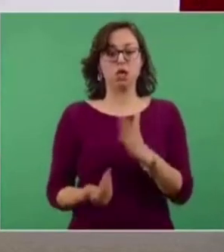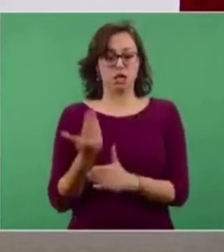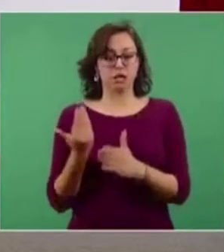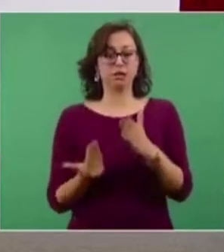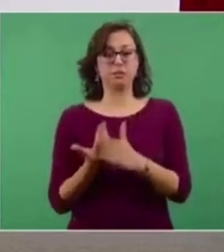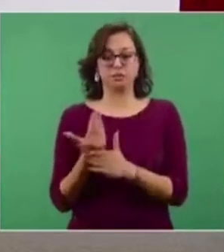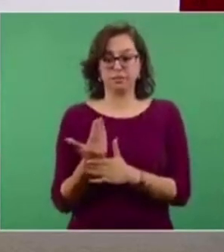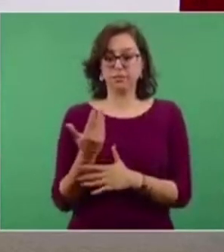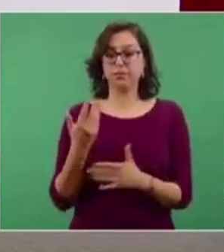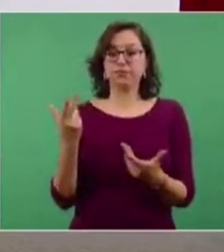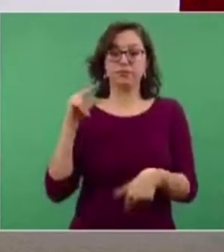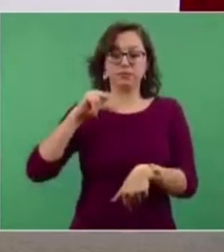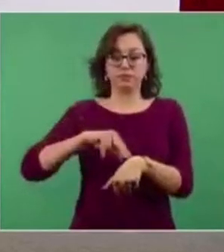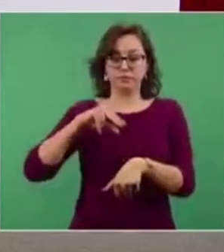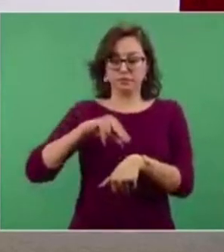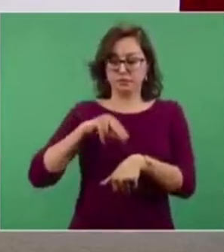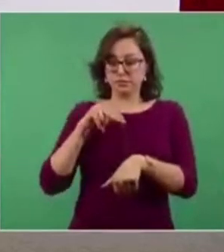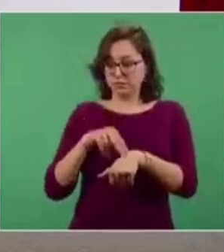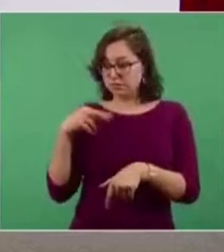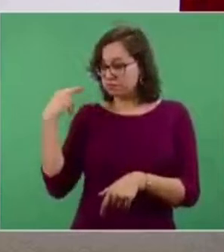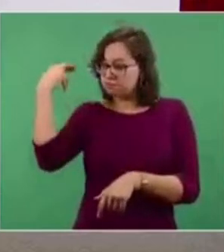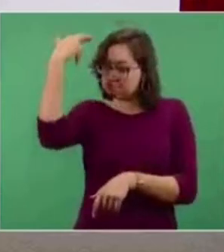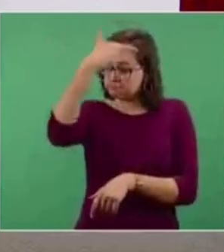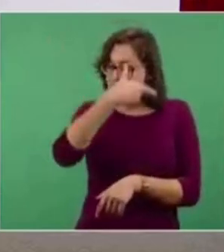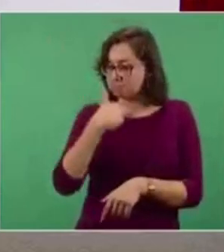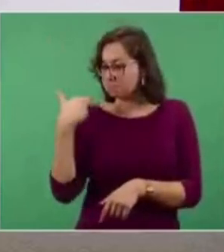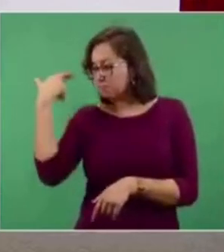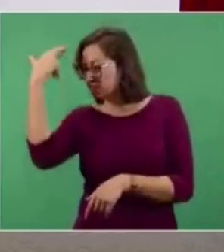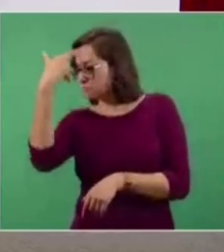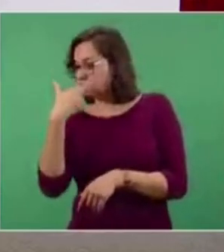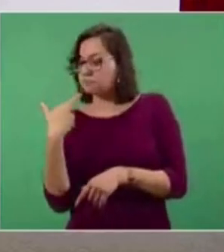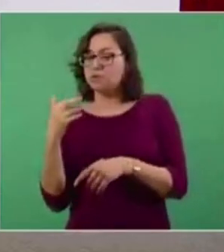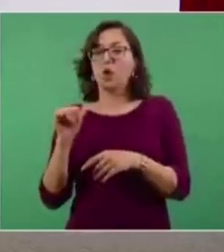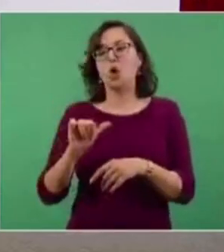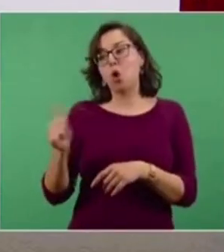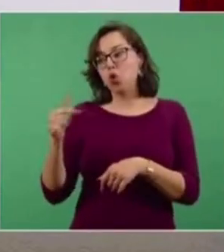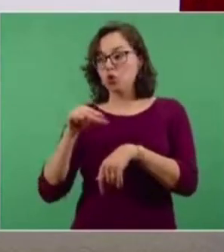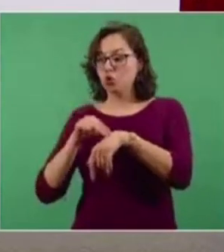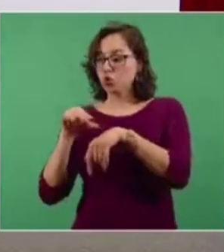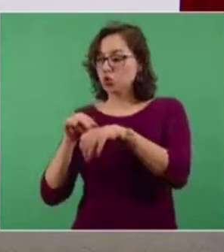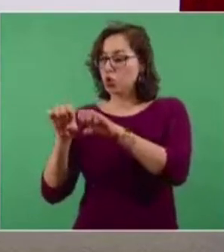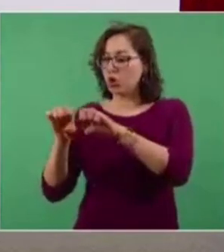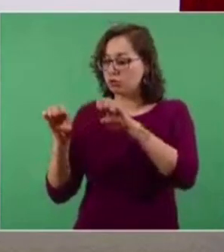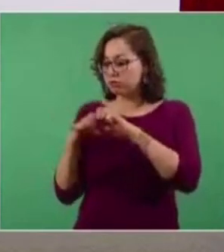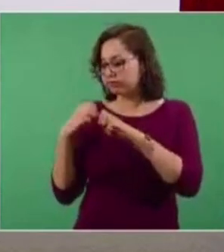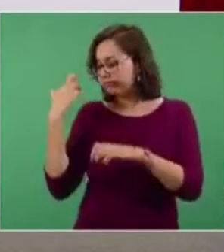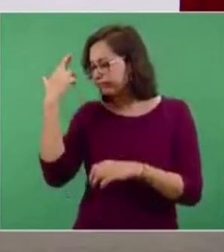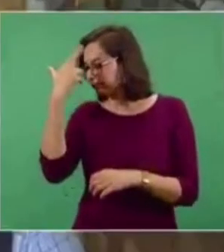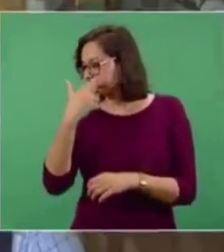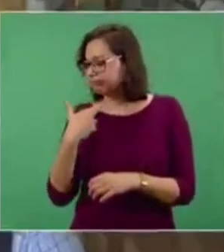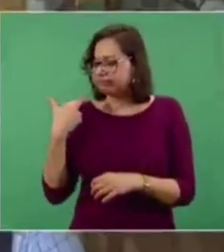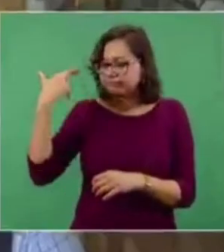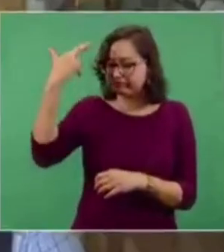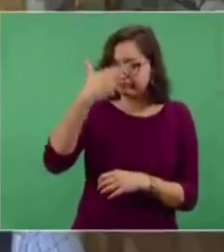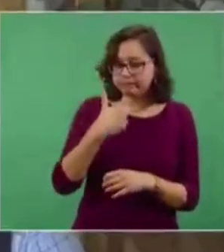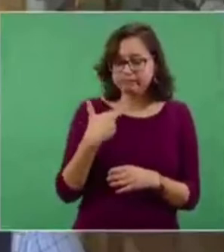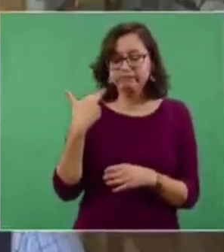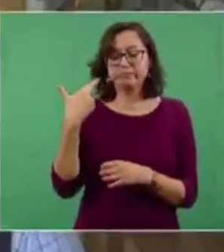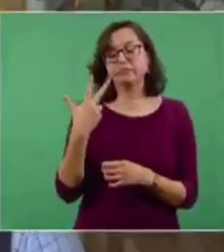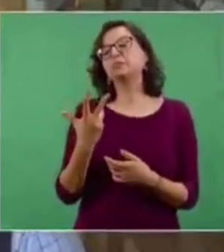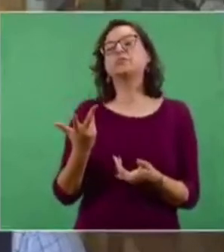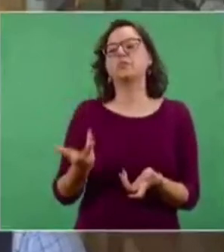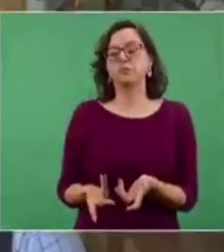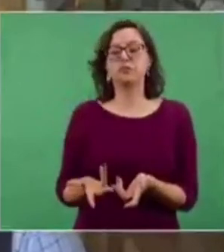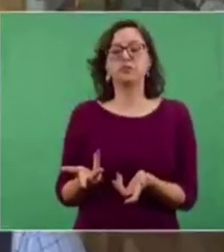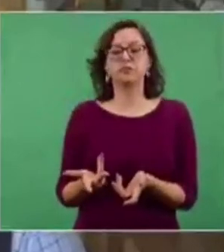evaluación por parte de su médico y del grupo que lo está asistiendo en el seguimiento de su enfermedad.